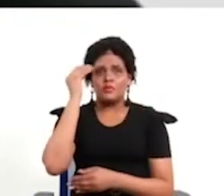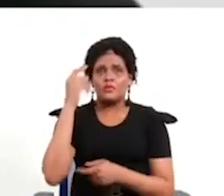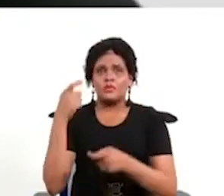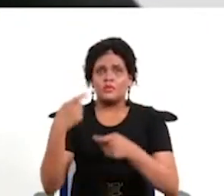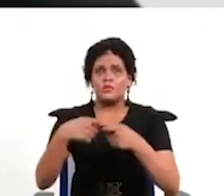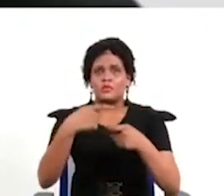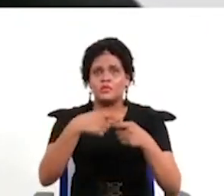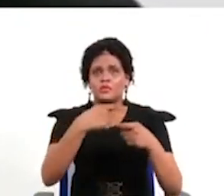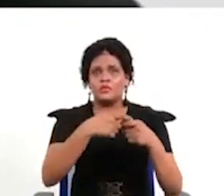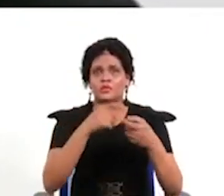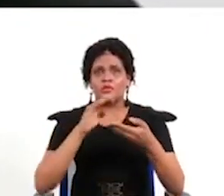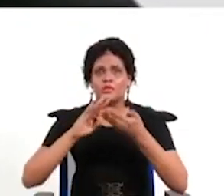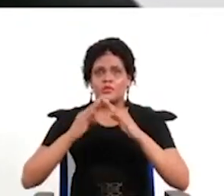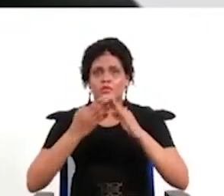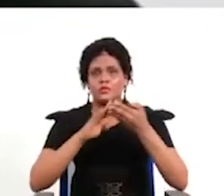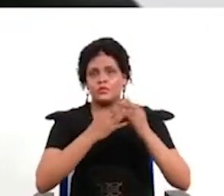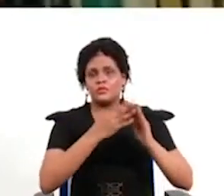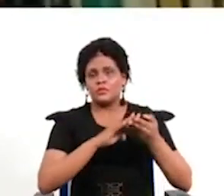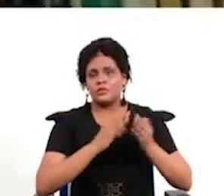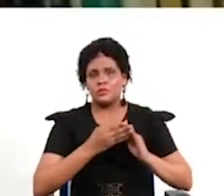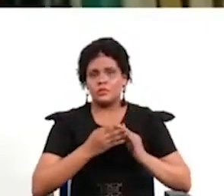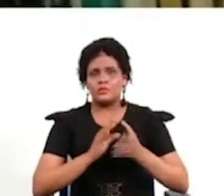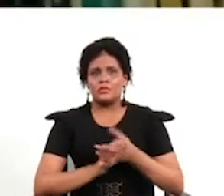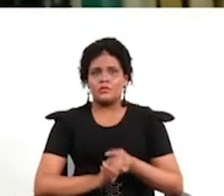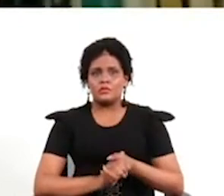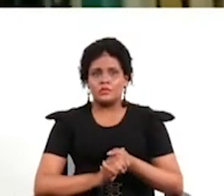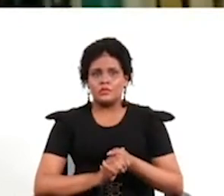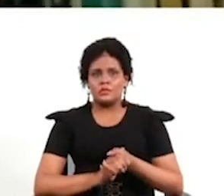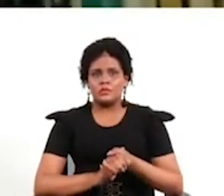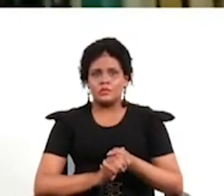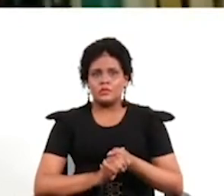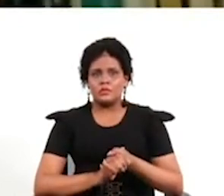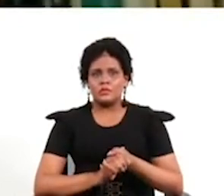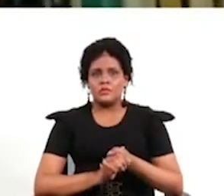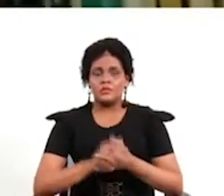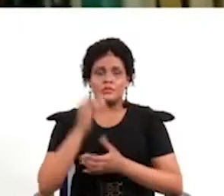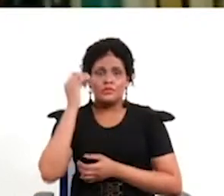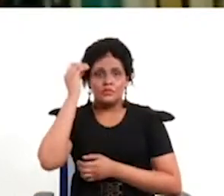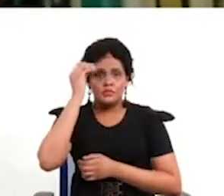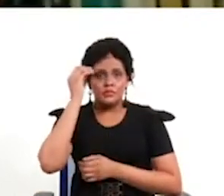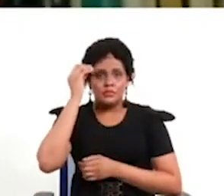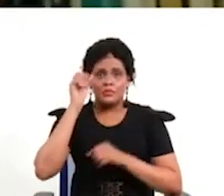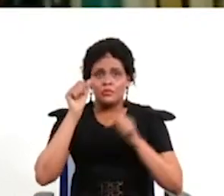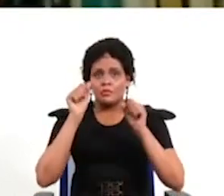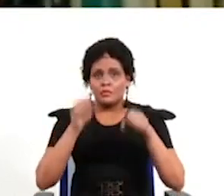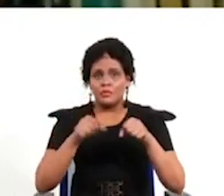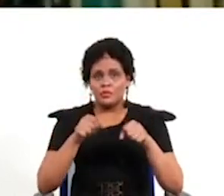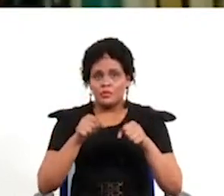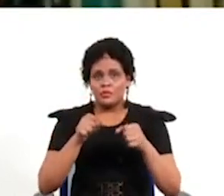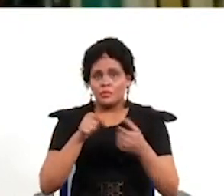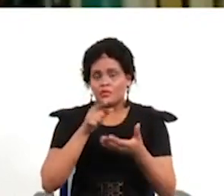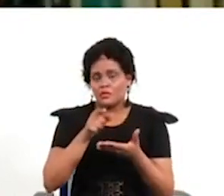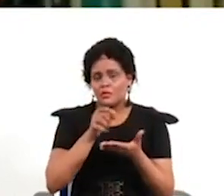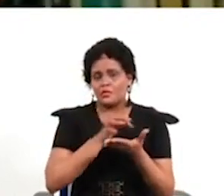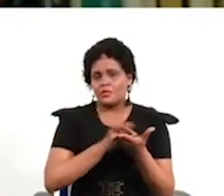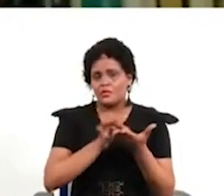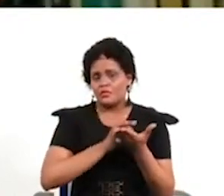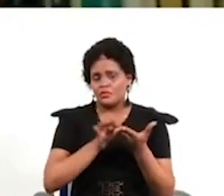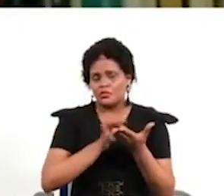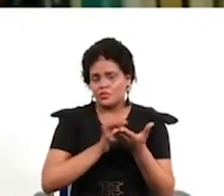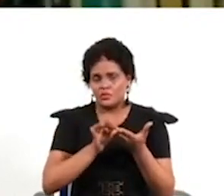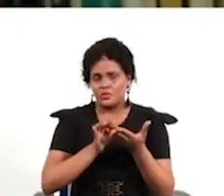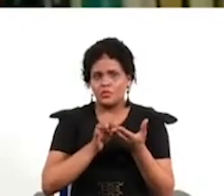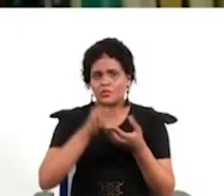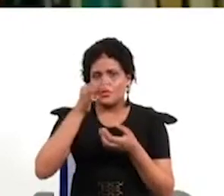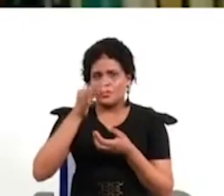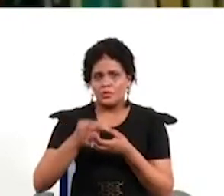participación ciudadana como decía para mí los organismos electorales tienen una función clave que hay que promover